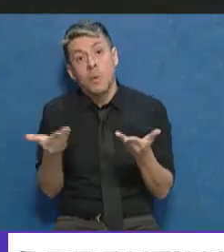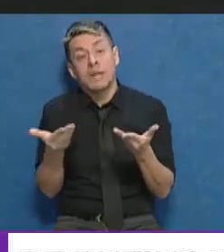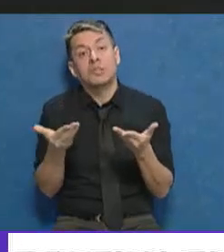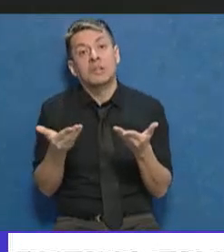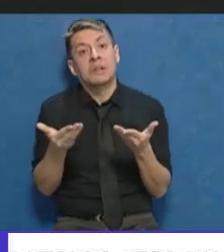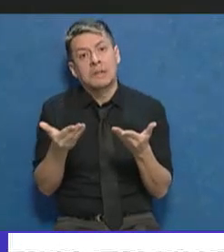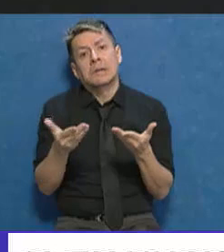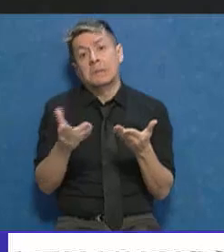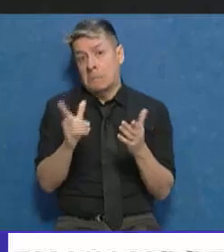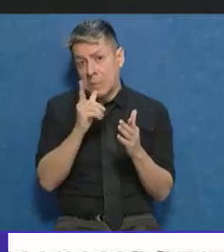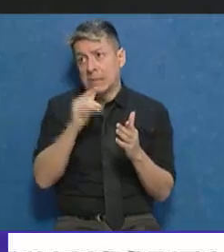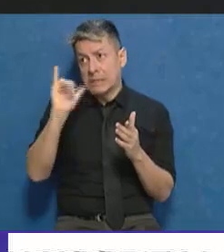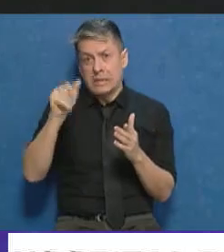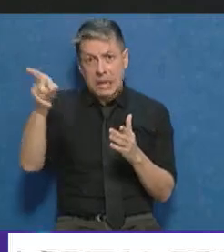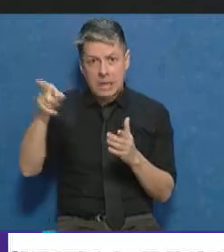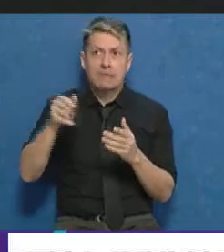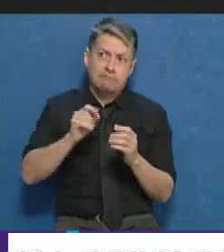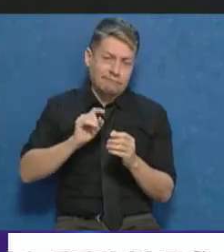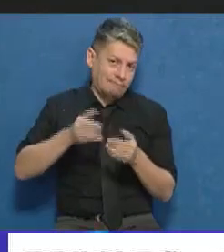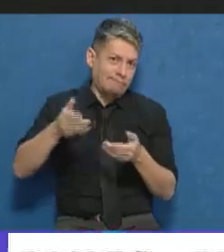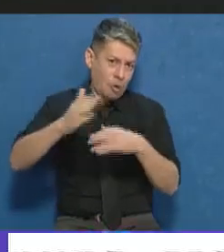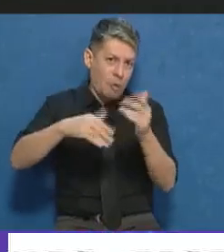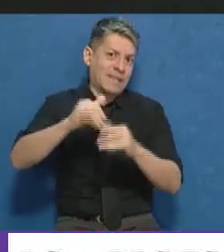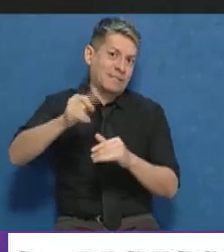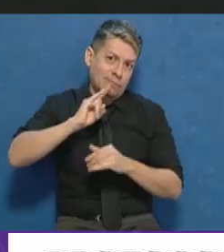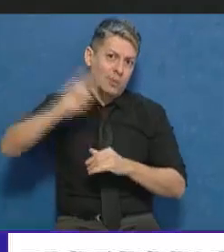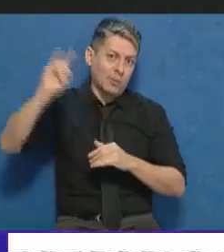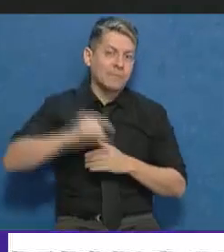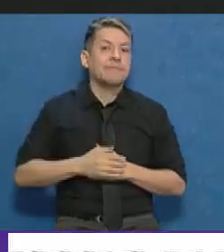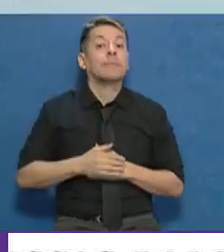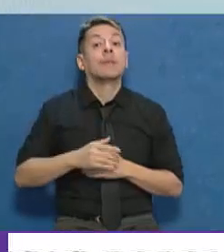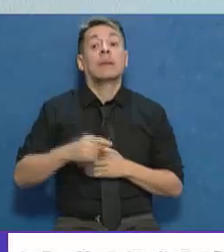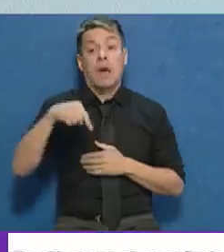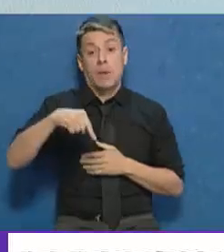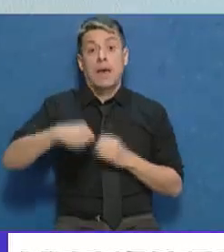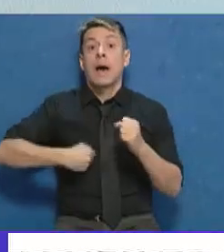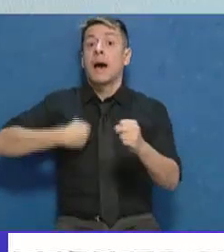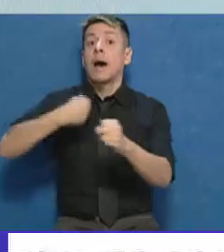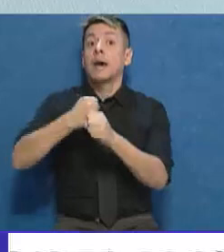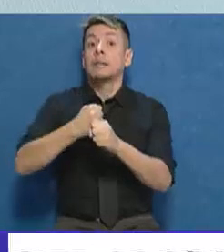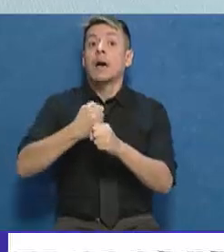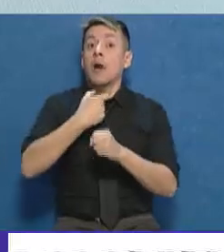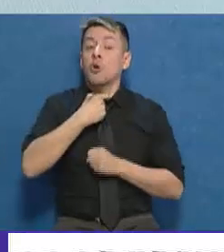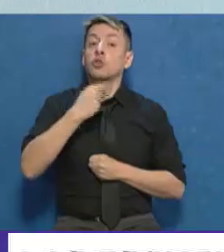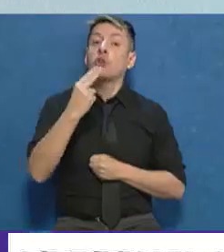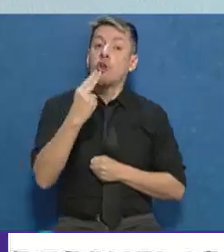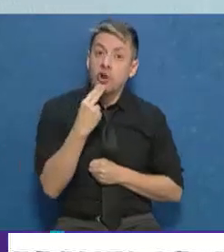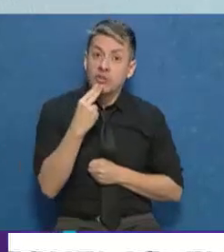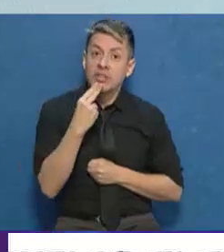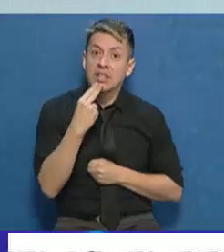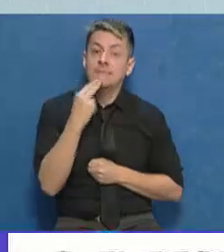va a llevar adelante la obra. A ver, de aquí hasta el 11 de agosto, en que se haga la apertura